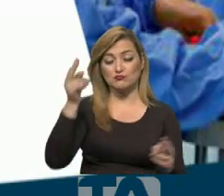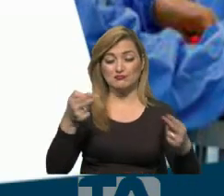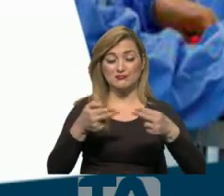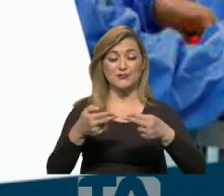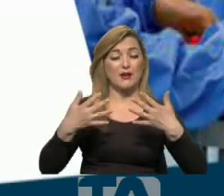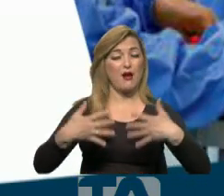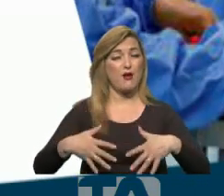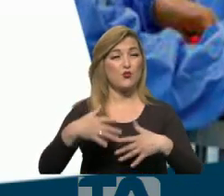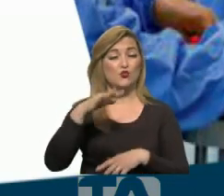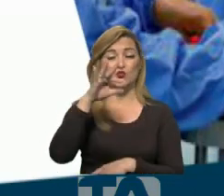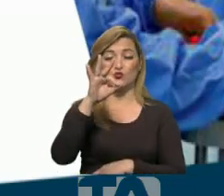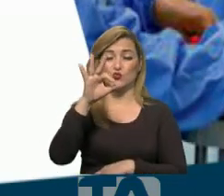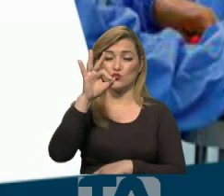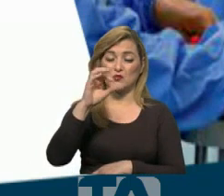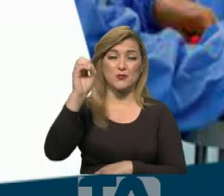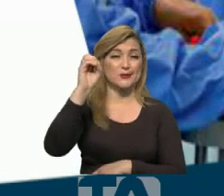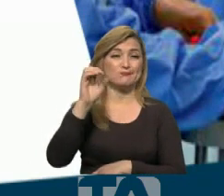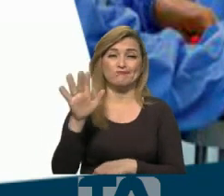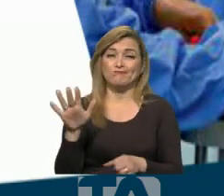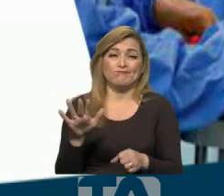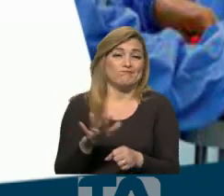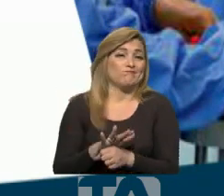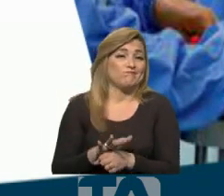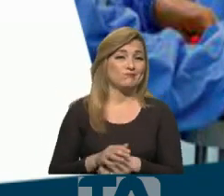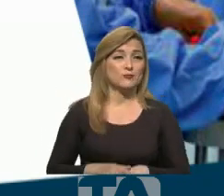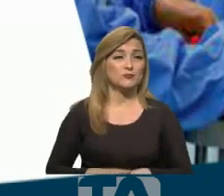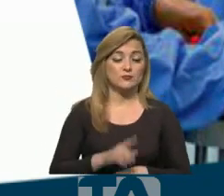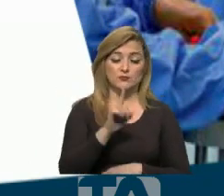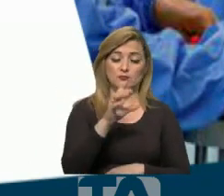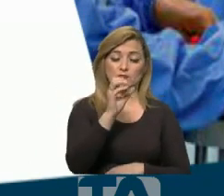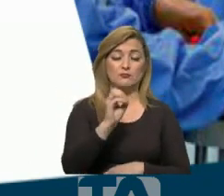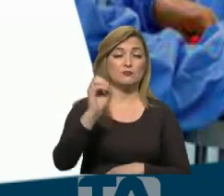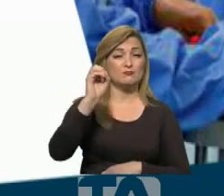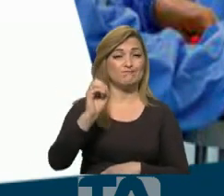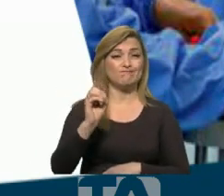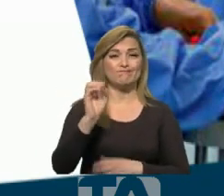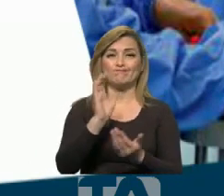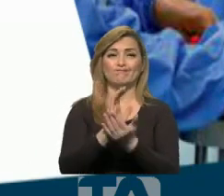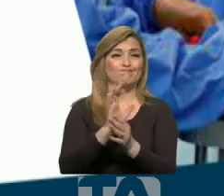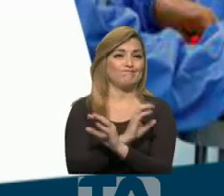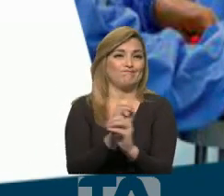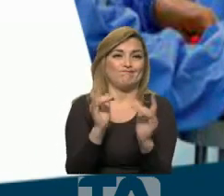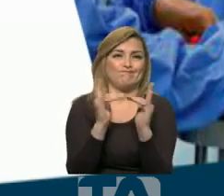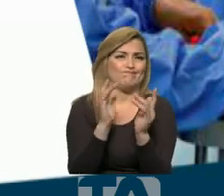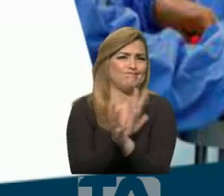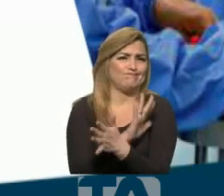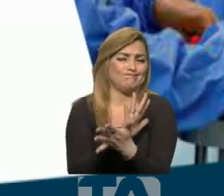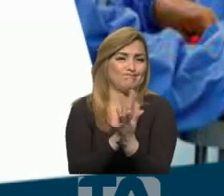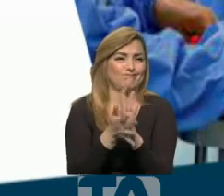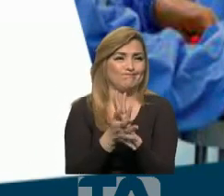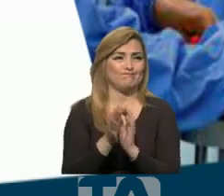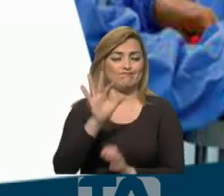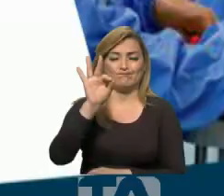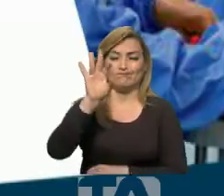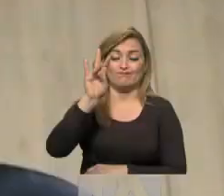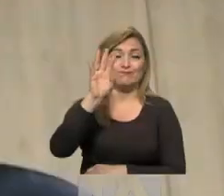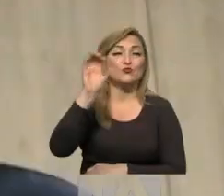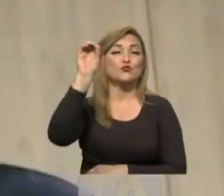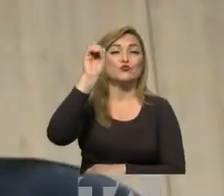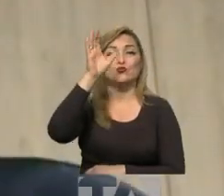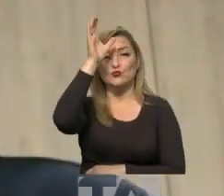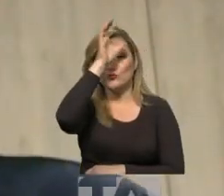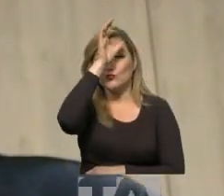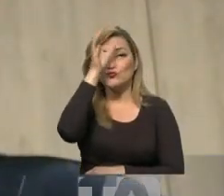están en un noventa y nueve por ciento de ocupación, el cien por ciento en los hospitales del IES y noventa y siete por ciento en las clínicas privadas.